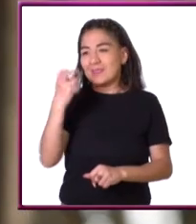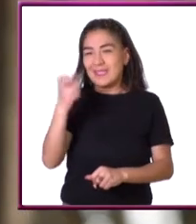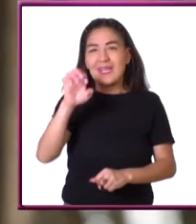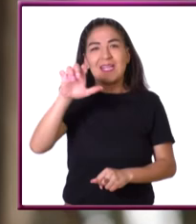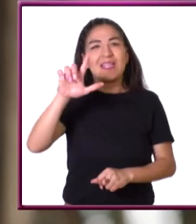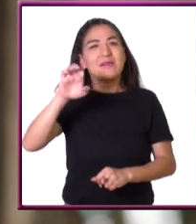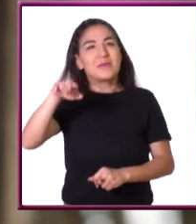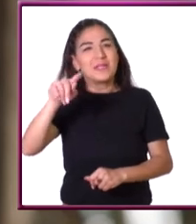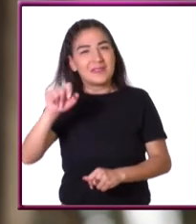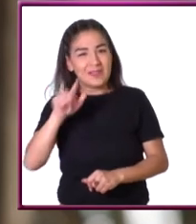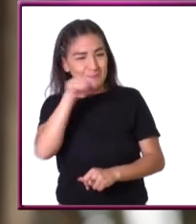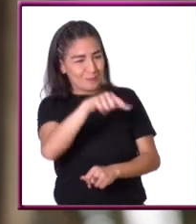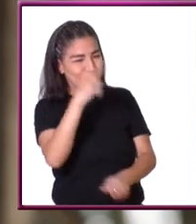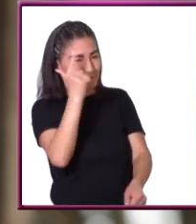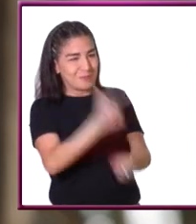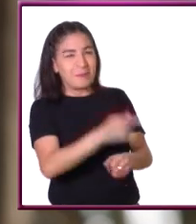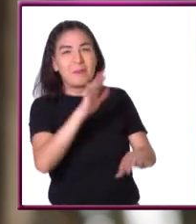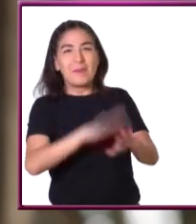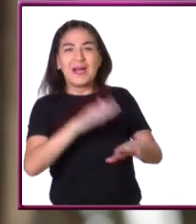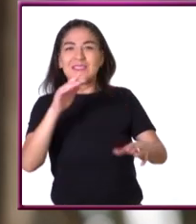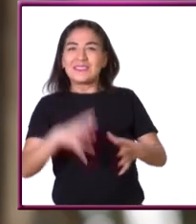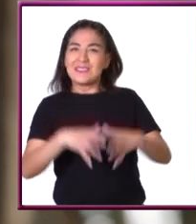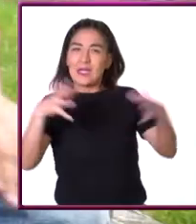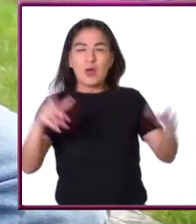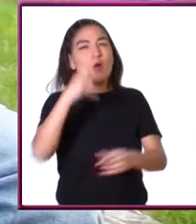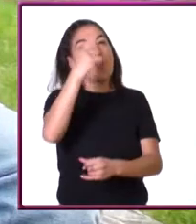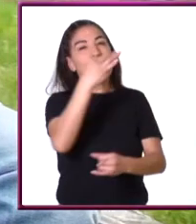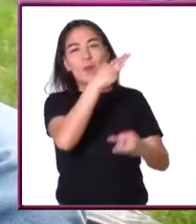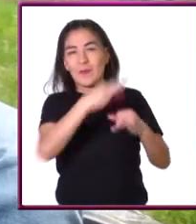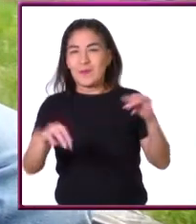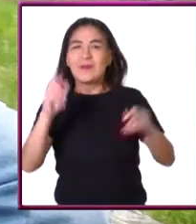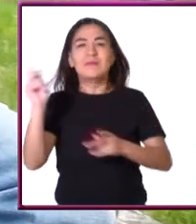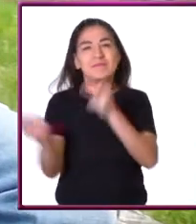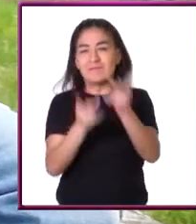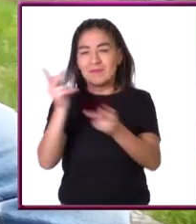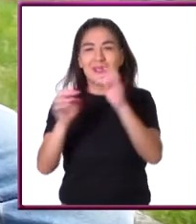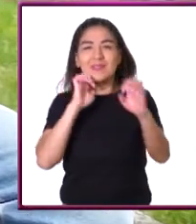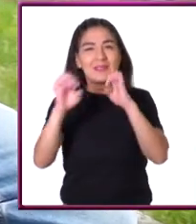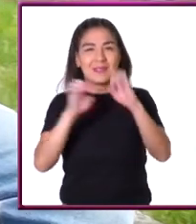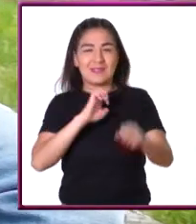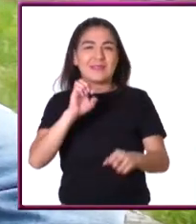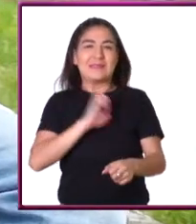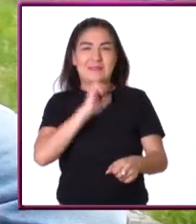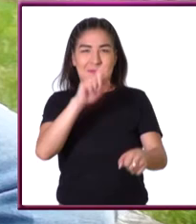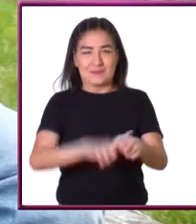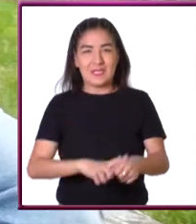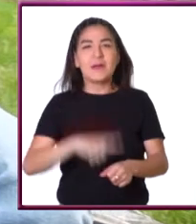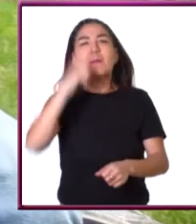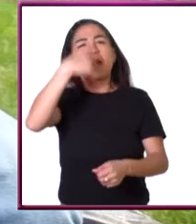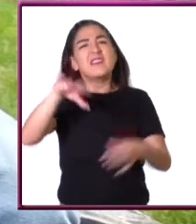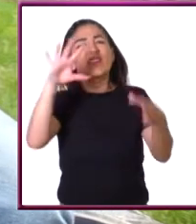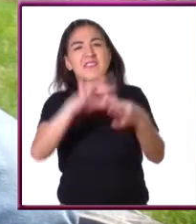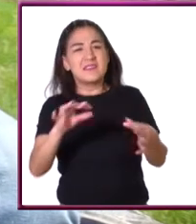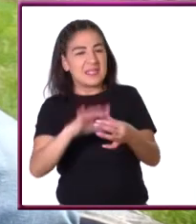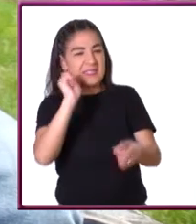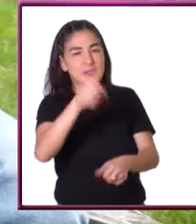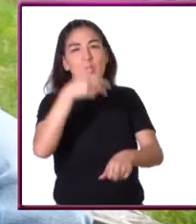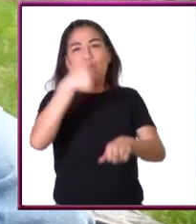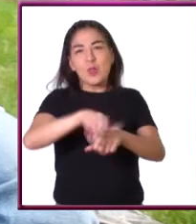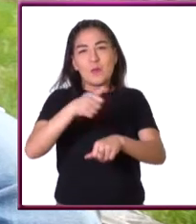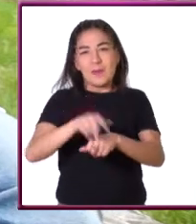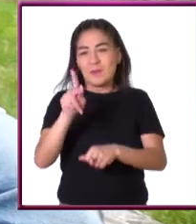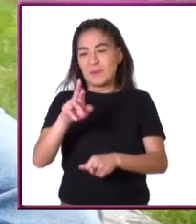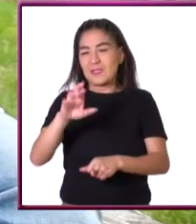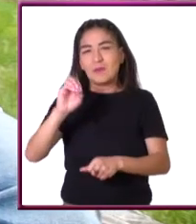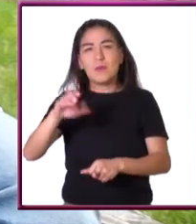es elemental. ¡Qué descubrimiento más grande, amiga! Vayamos con nuestro último especialista invitado de hoy para que nos cuente más sobre los